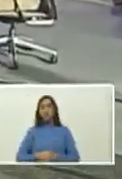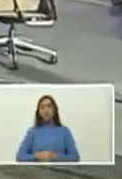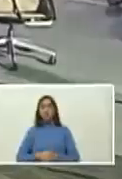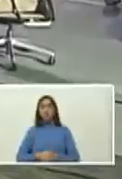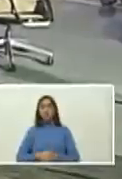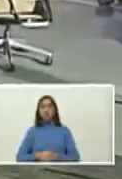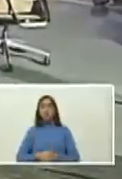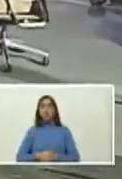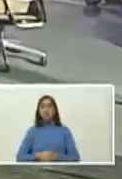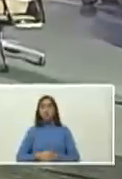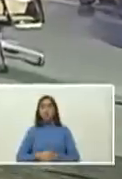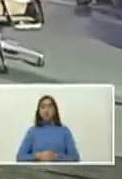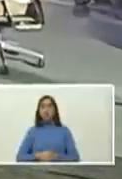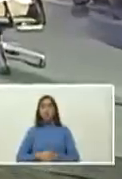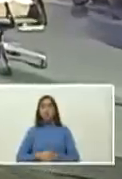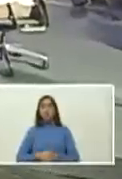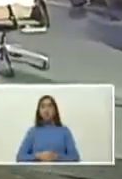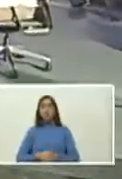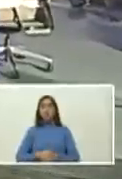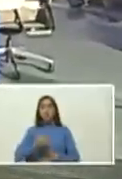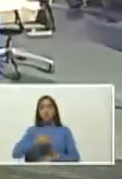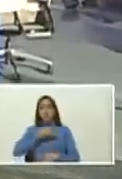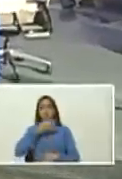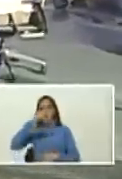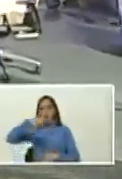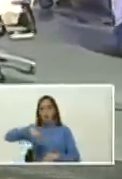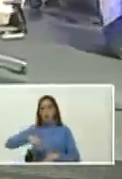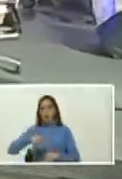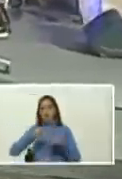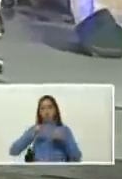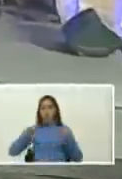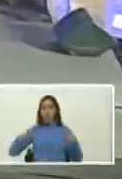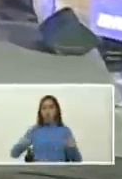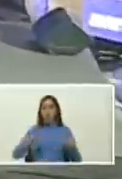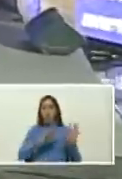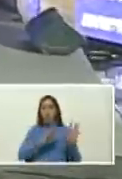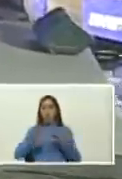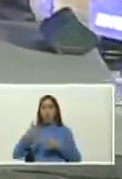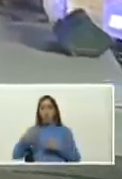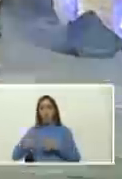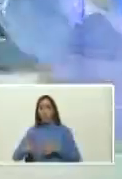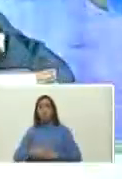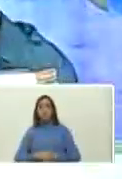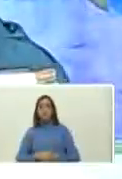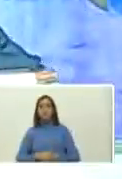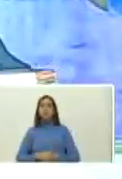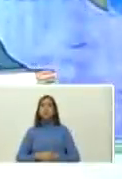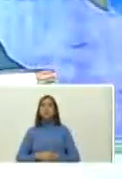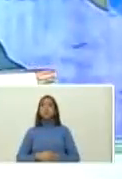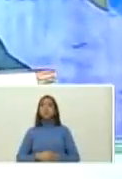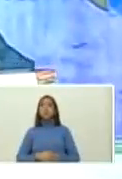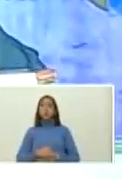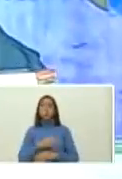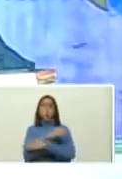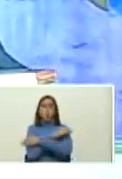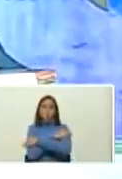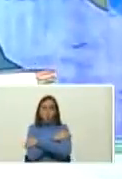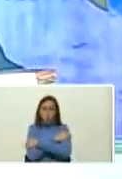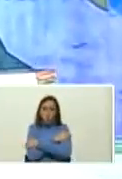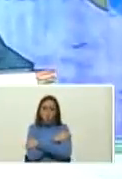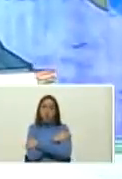54 minutos de la tarde de Nicaragua de antemano le damos un abrazo de